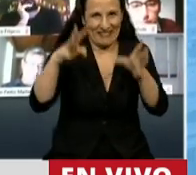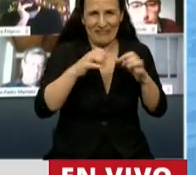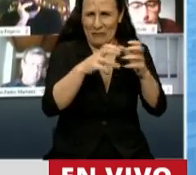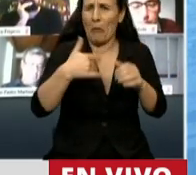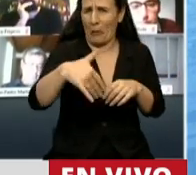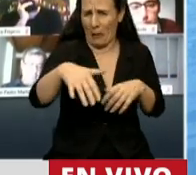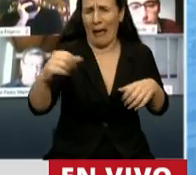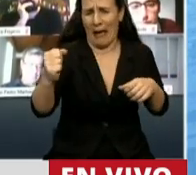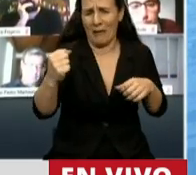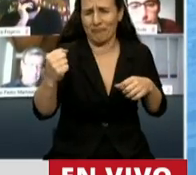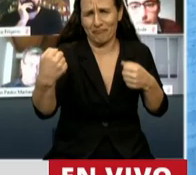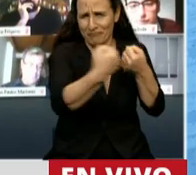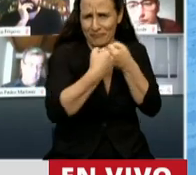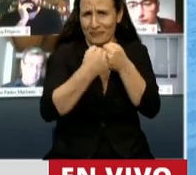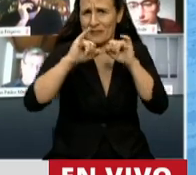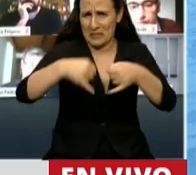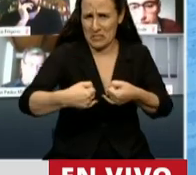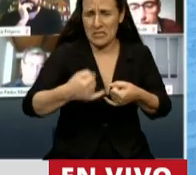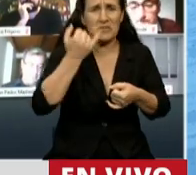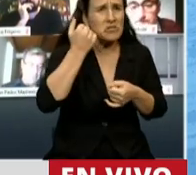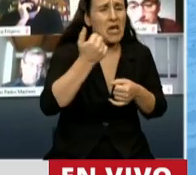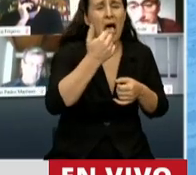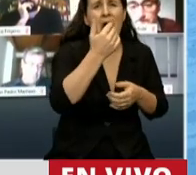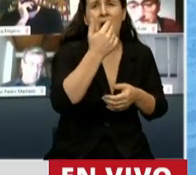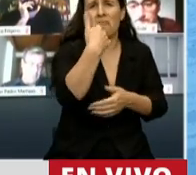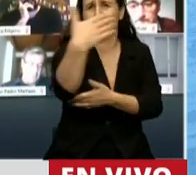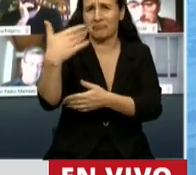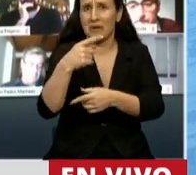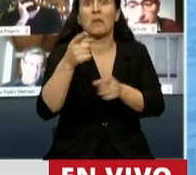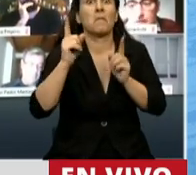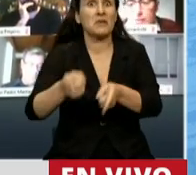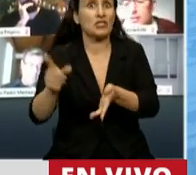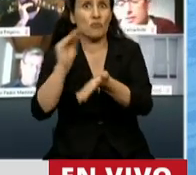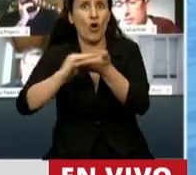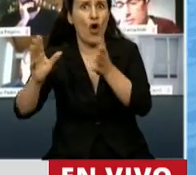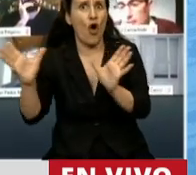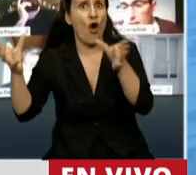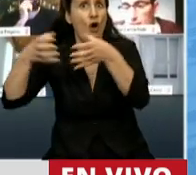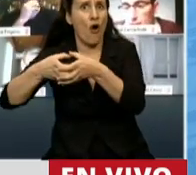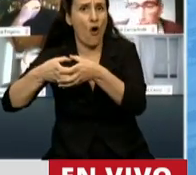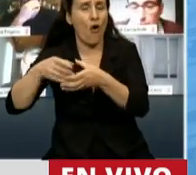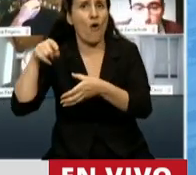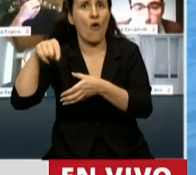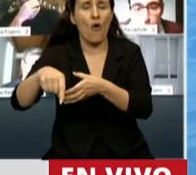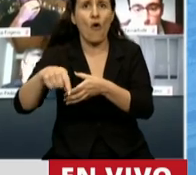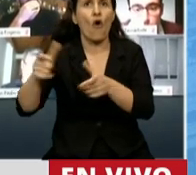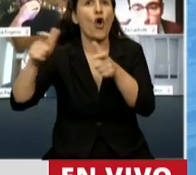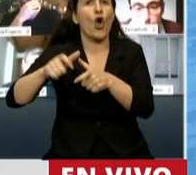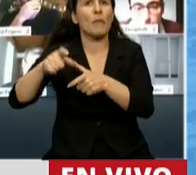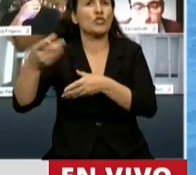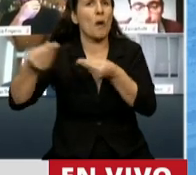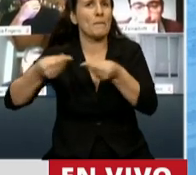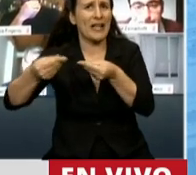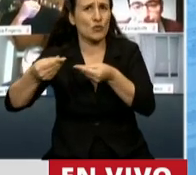coincidir y que se ha hecho mucha referencia y que según el informe de la propia oficina de la Comisión de